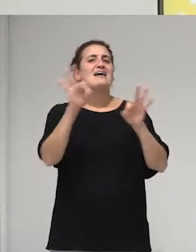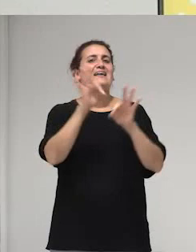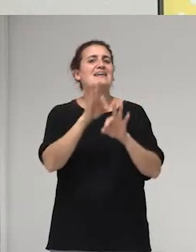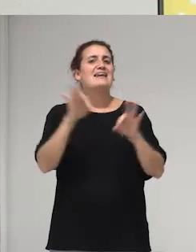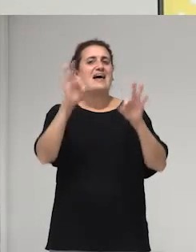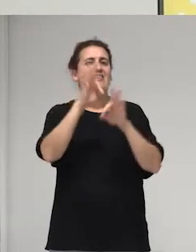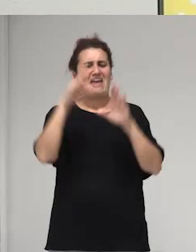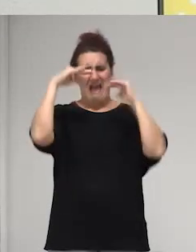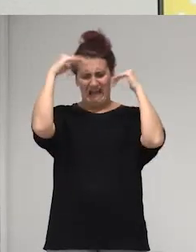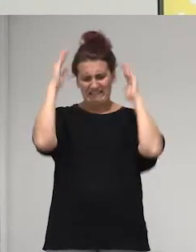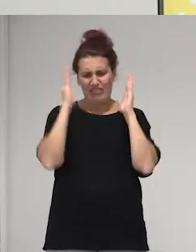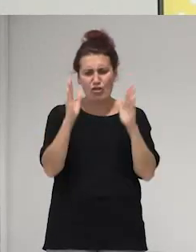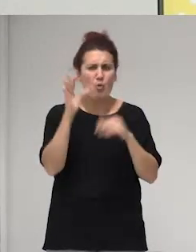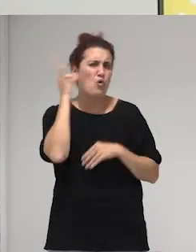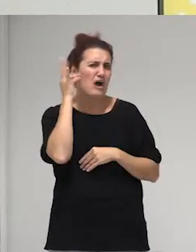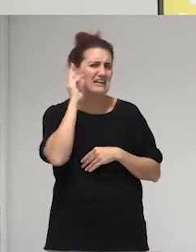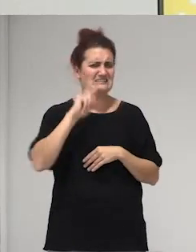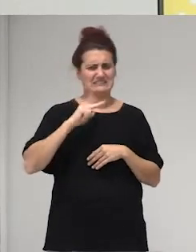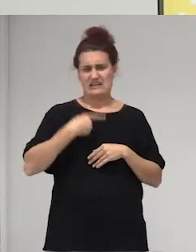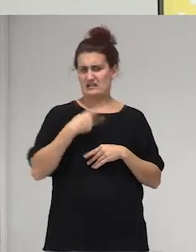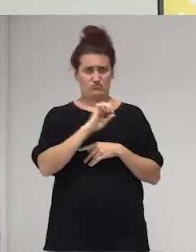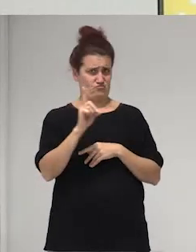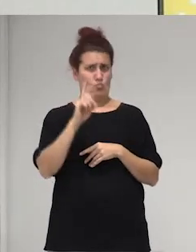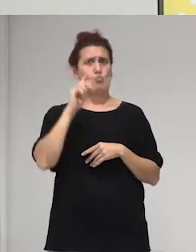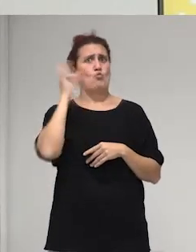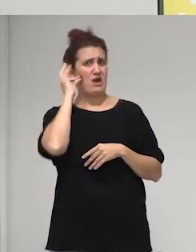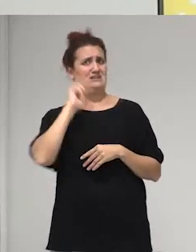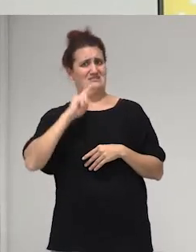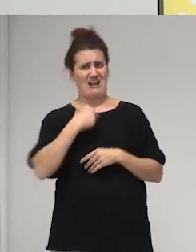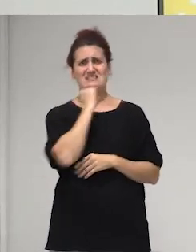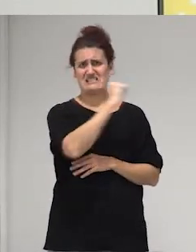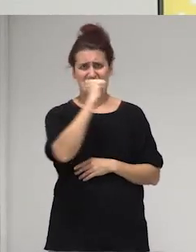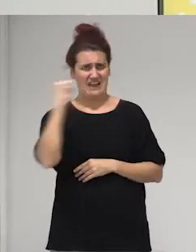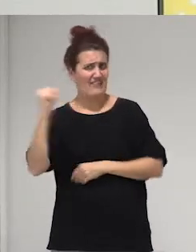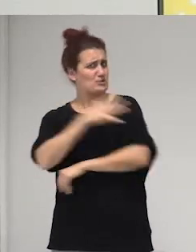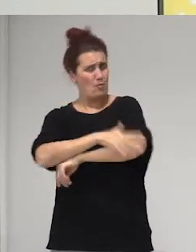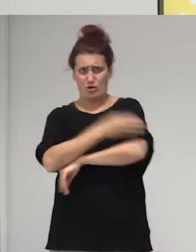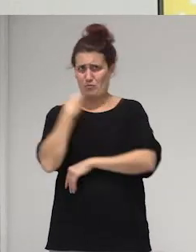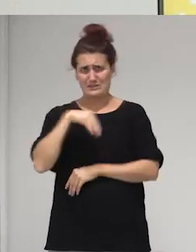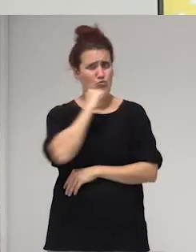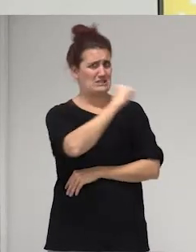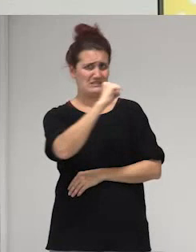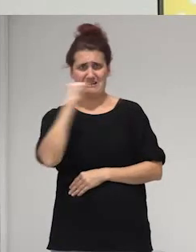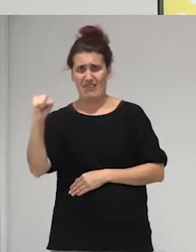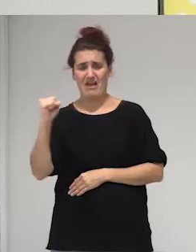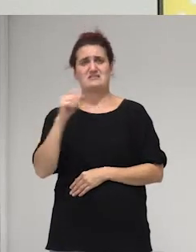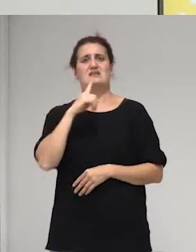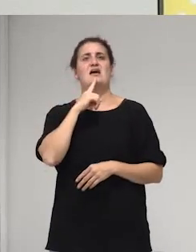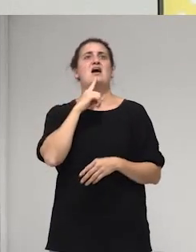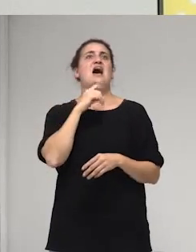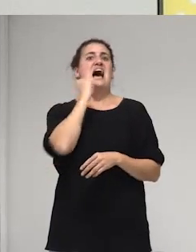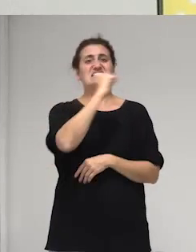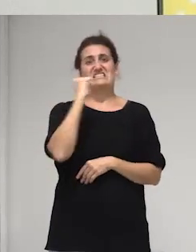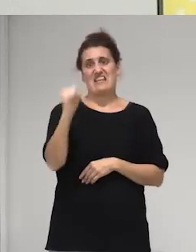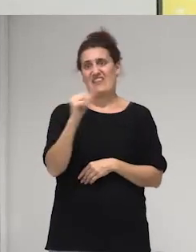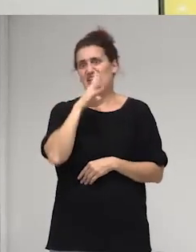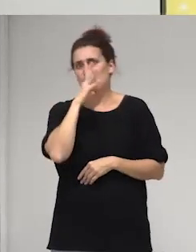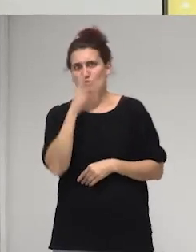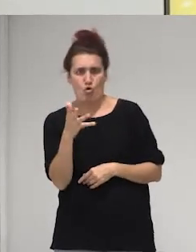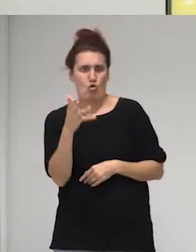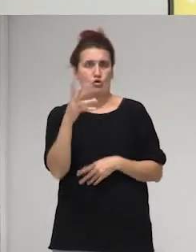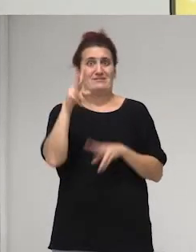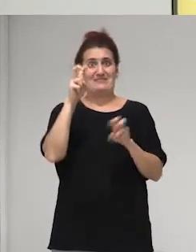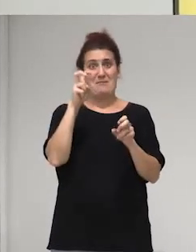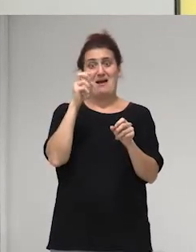las mujeres trans las mujeres trans eran asesinadas por el gobierno eran asesinadas por los clientes en el contexto del